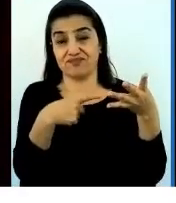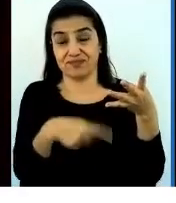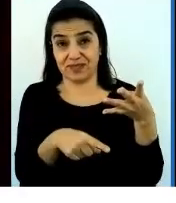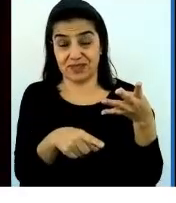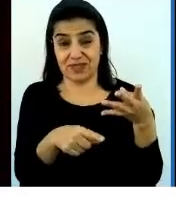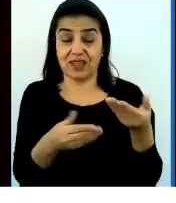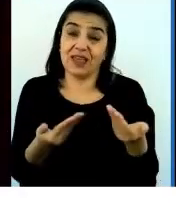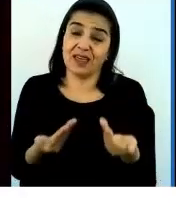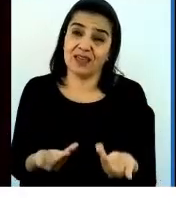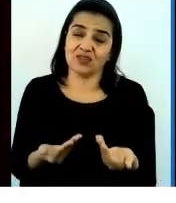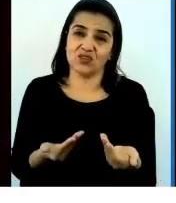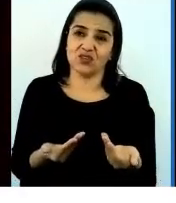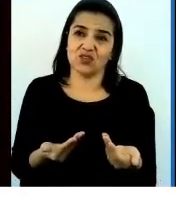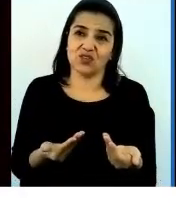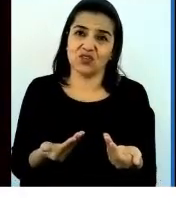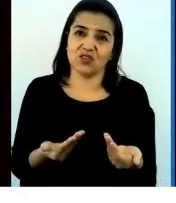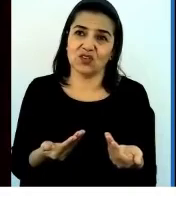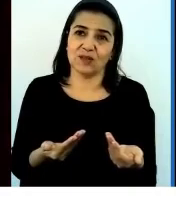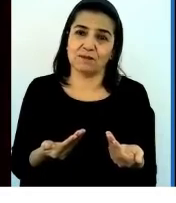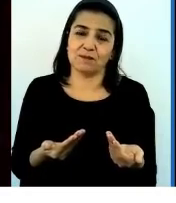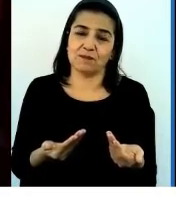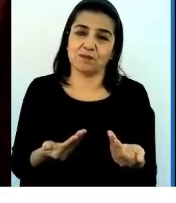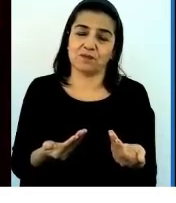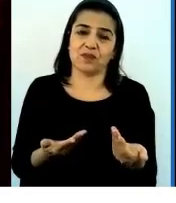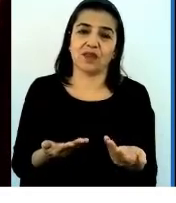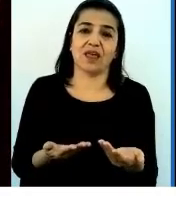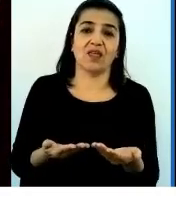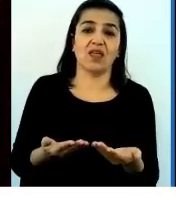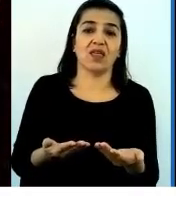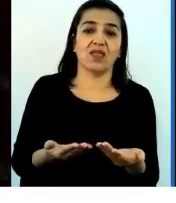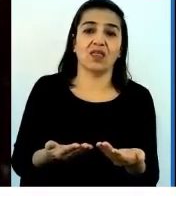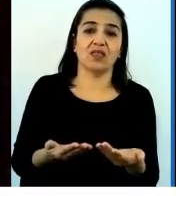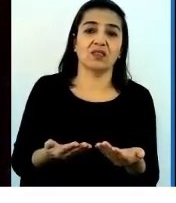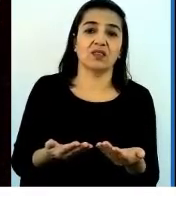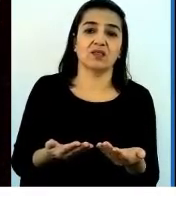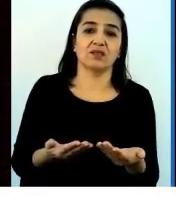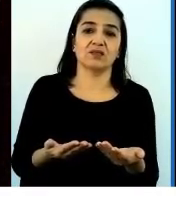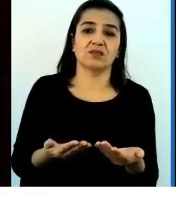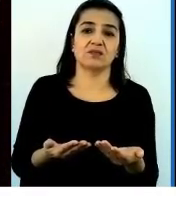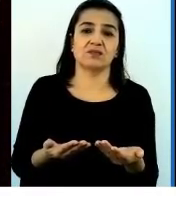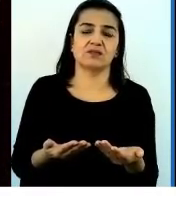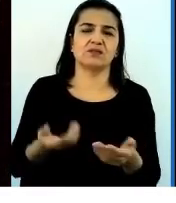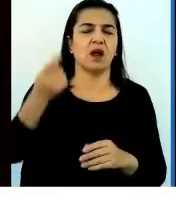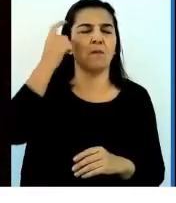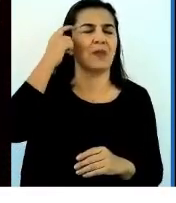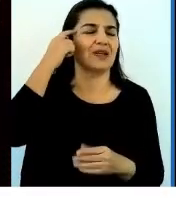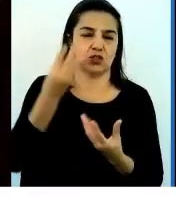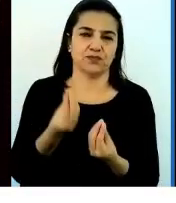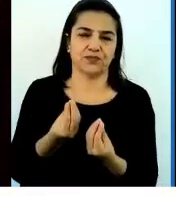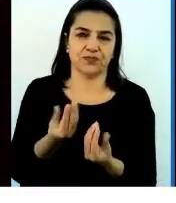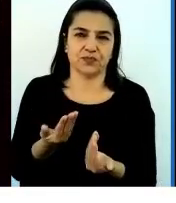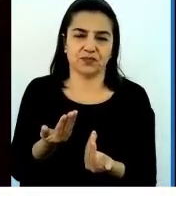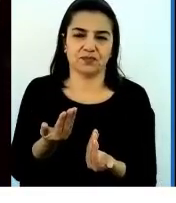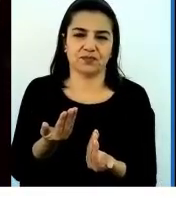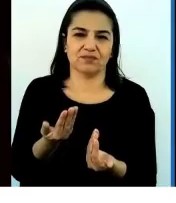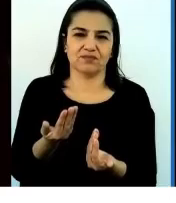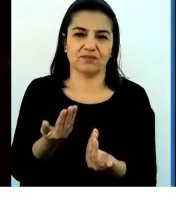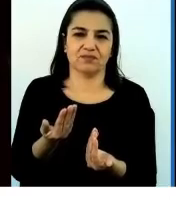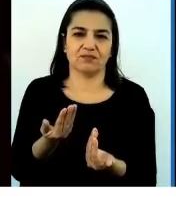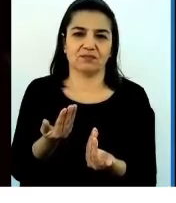lo cual, the bill for the government is not to reduce by this much. So, pienso, it's really argument